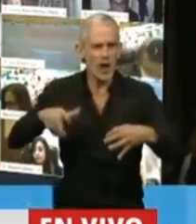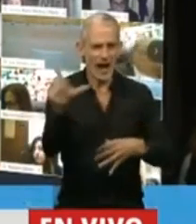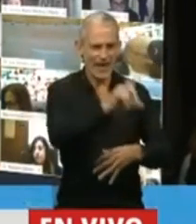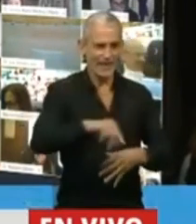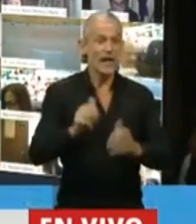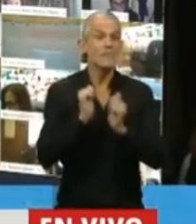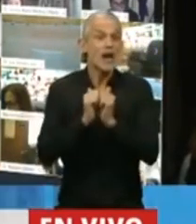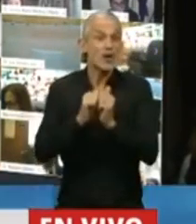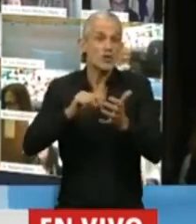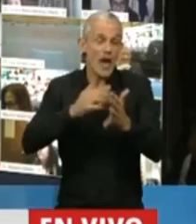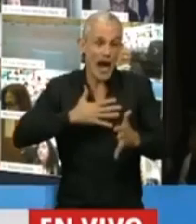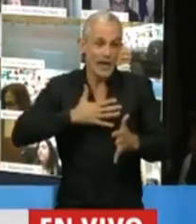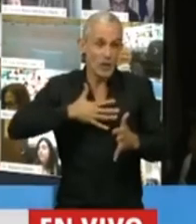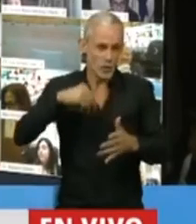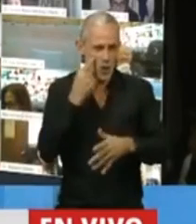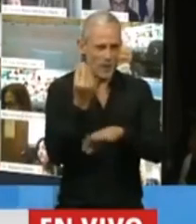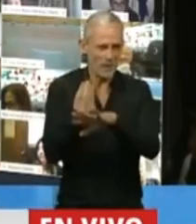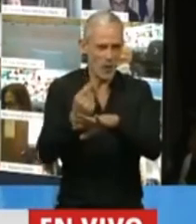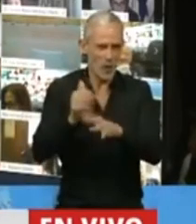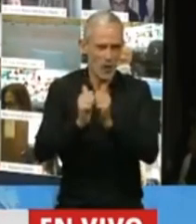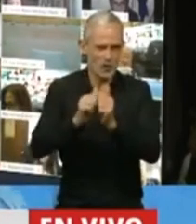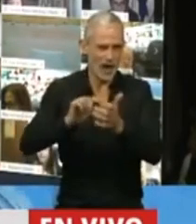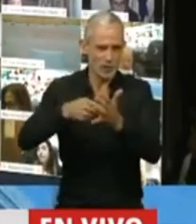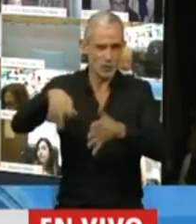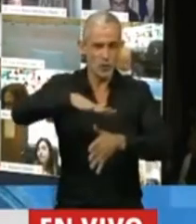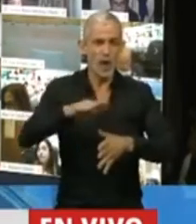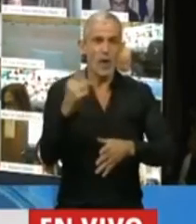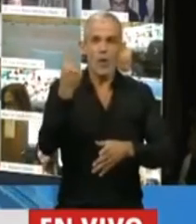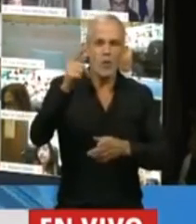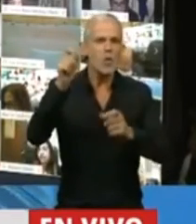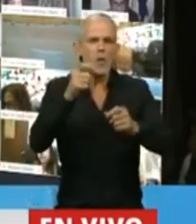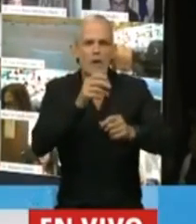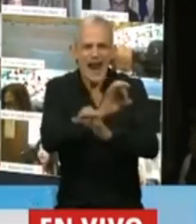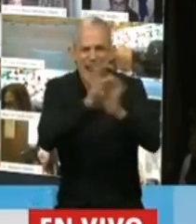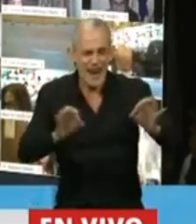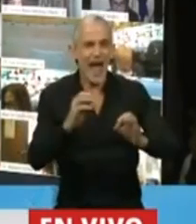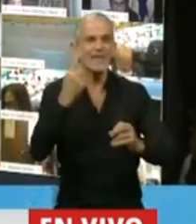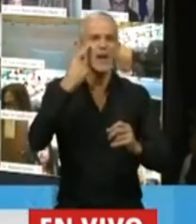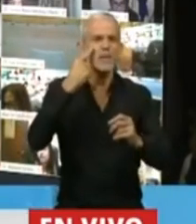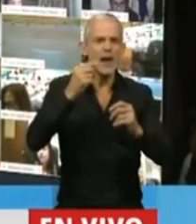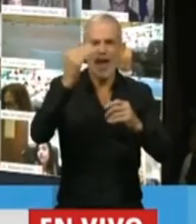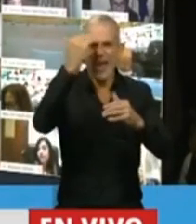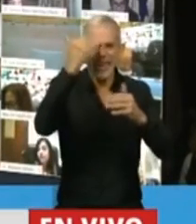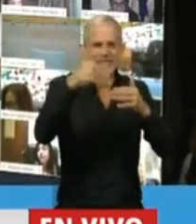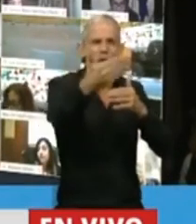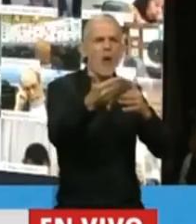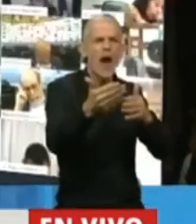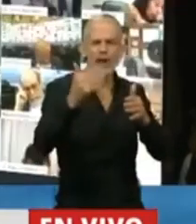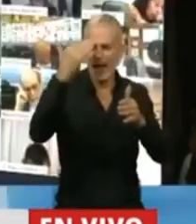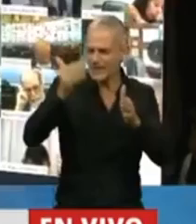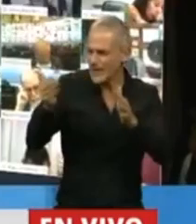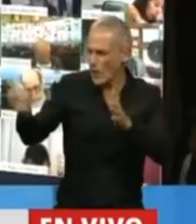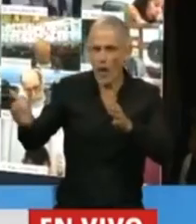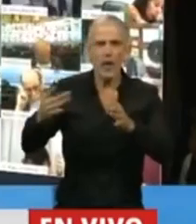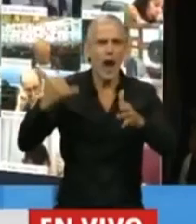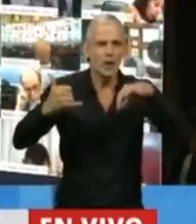Rosario, y en nuestra ciudad de promedio no hay un solo rosarino ni rosarina que viva más de 15 cuadras de un centro